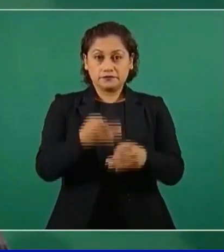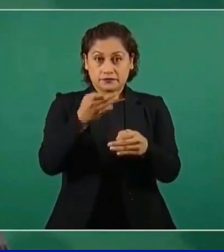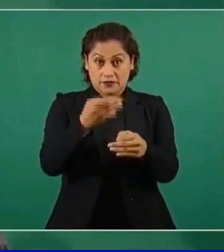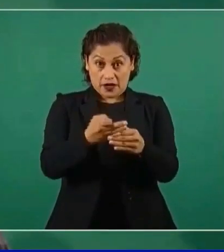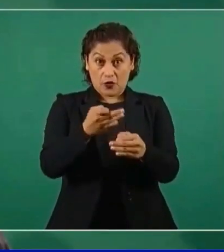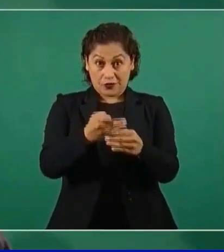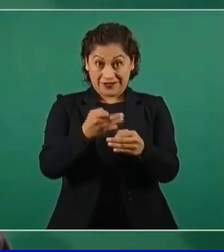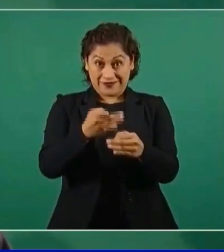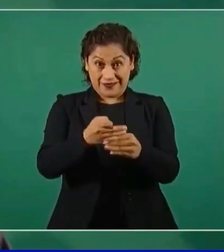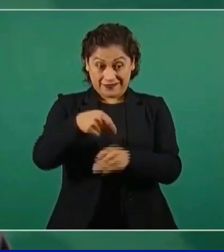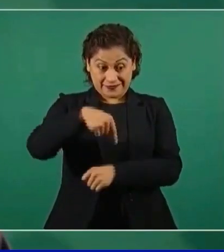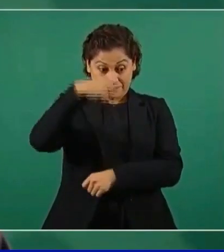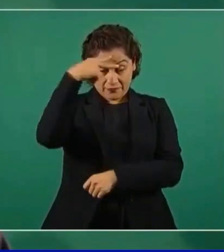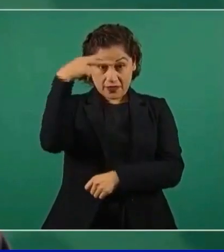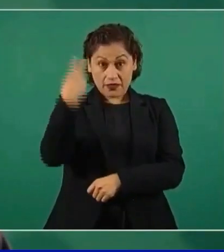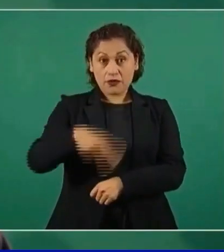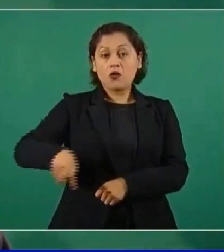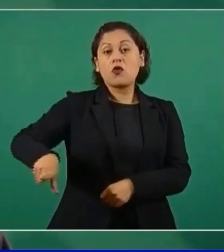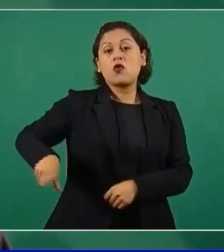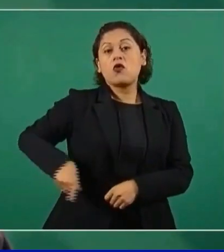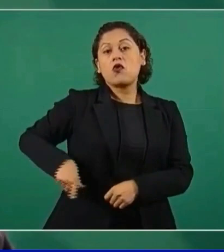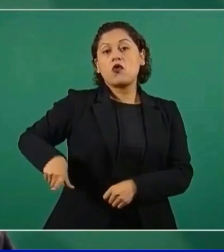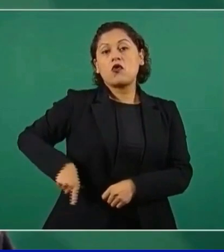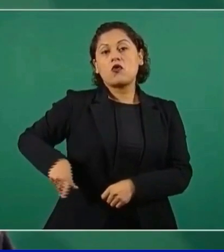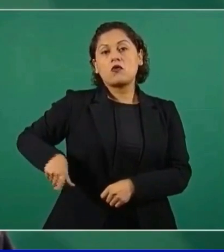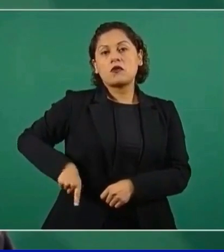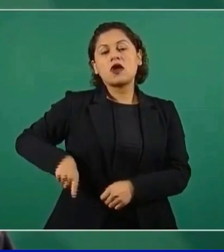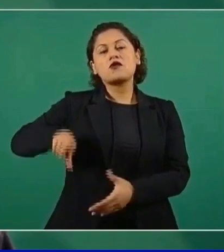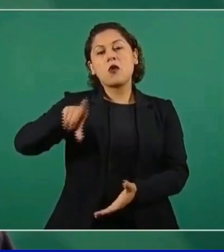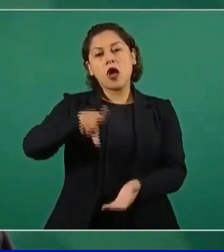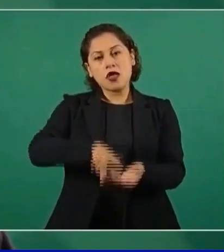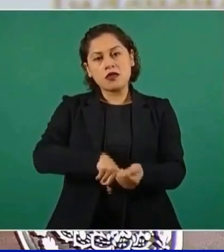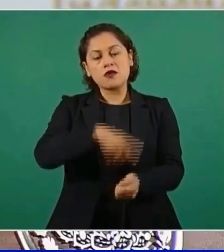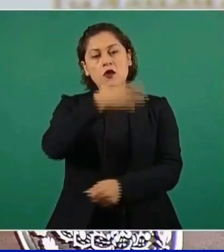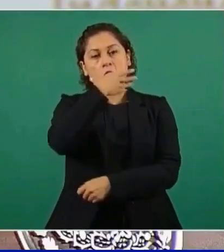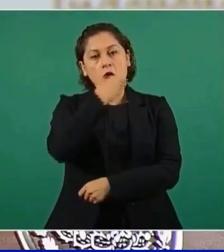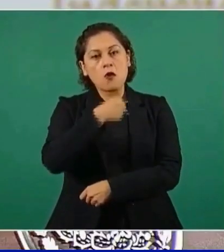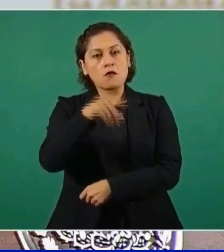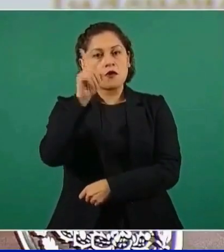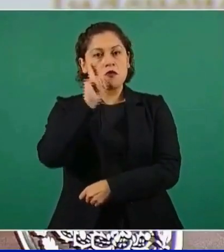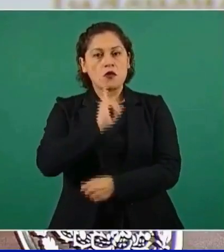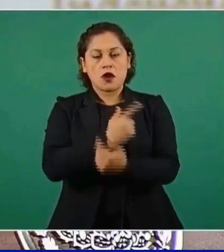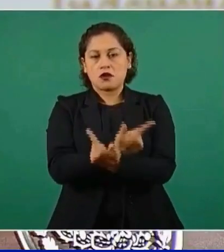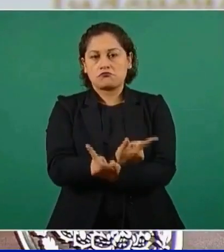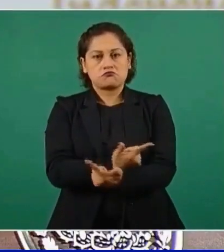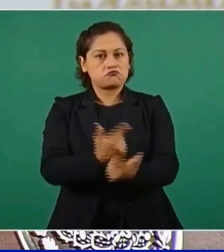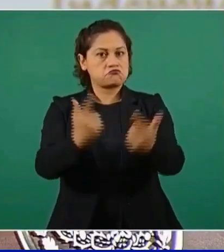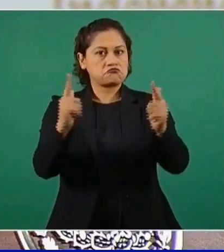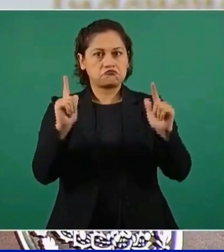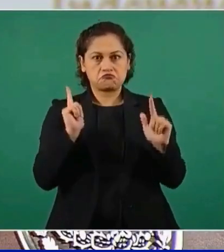y hombres libres, es un equipo de trabajo